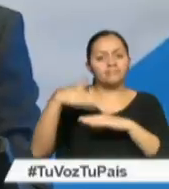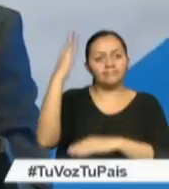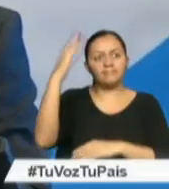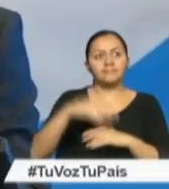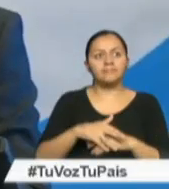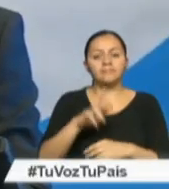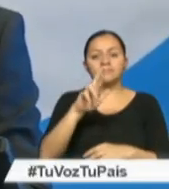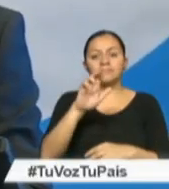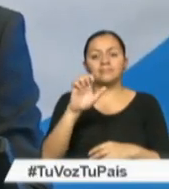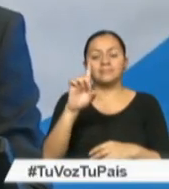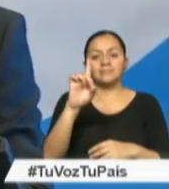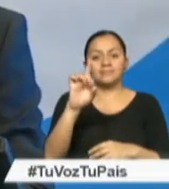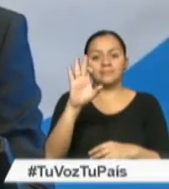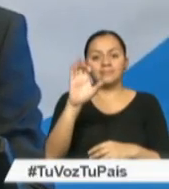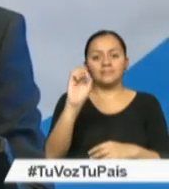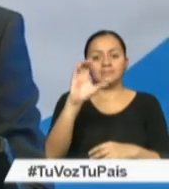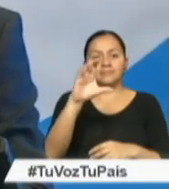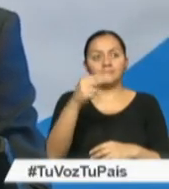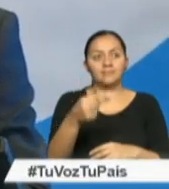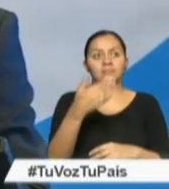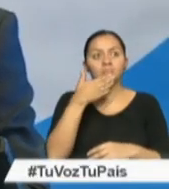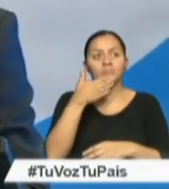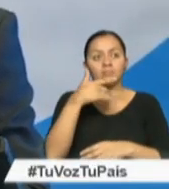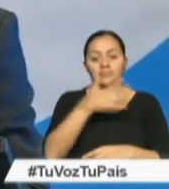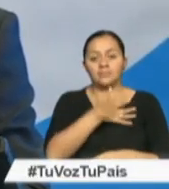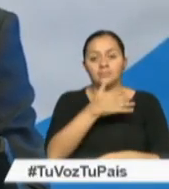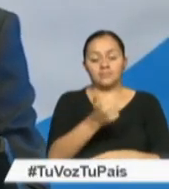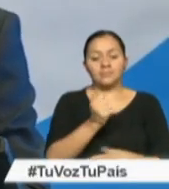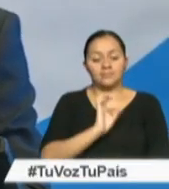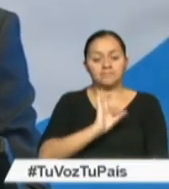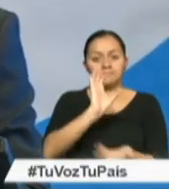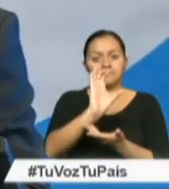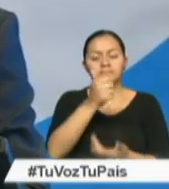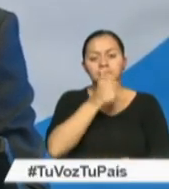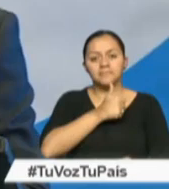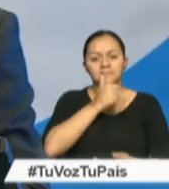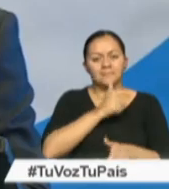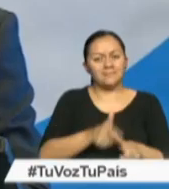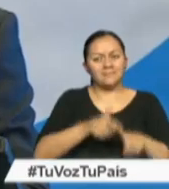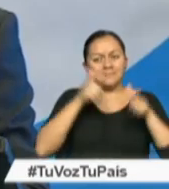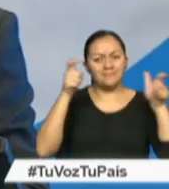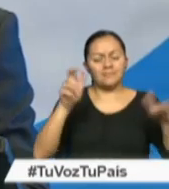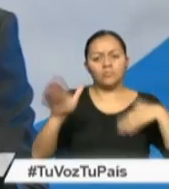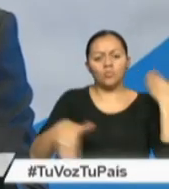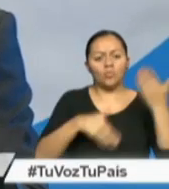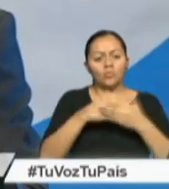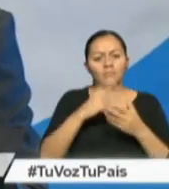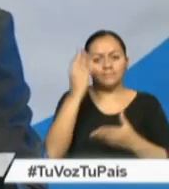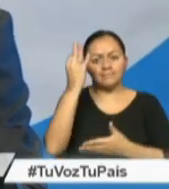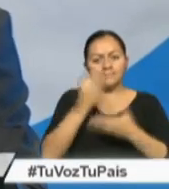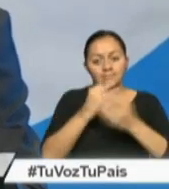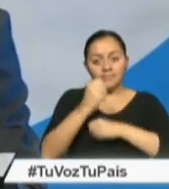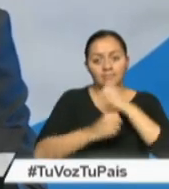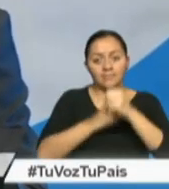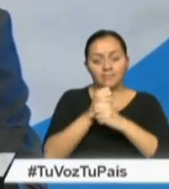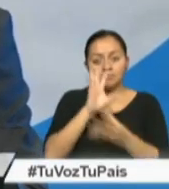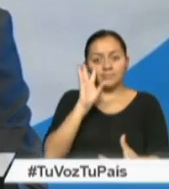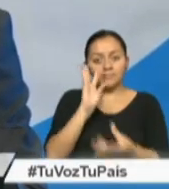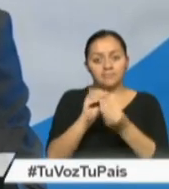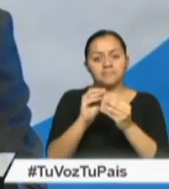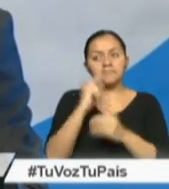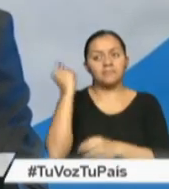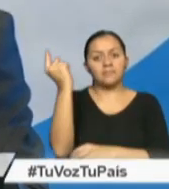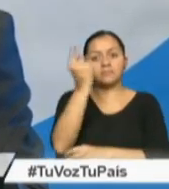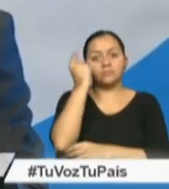red tech en yachay es el proyecto de inversión privada más grande que se ha realizado en los últimos años inclusive a